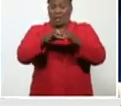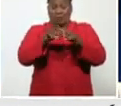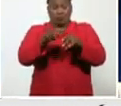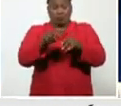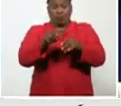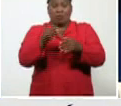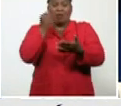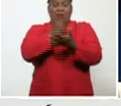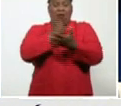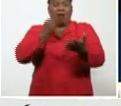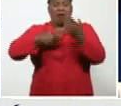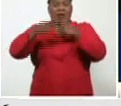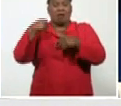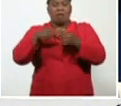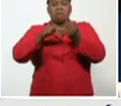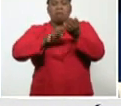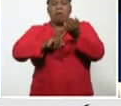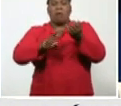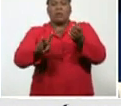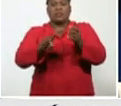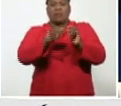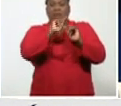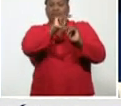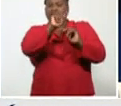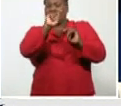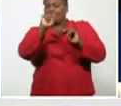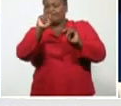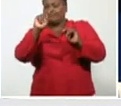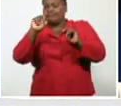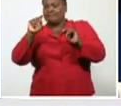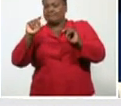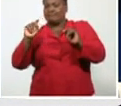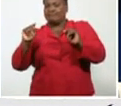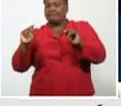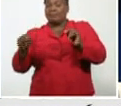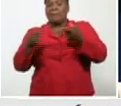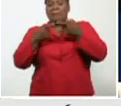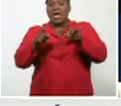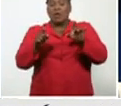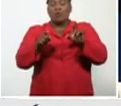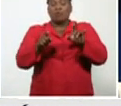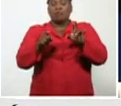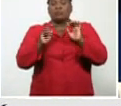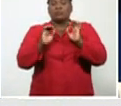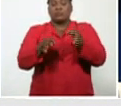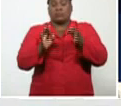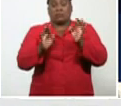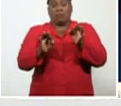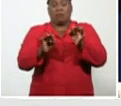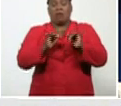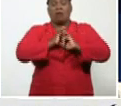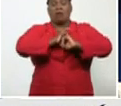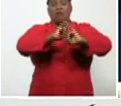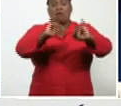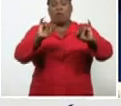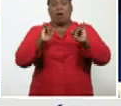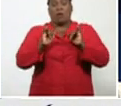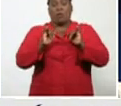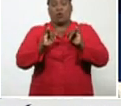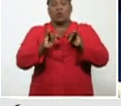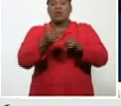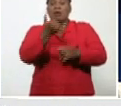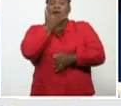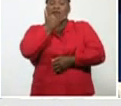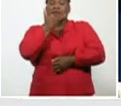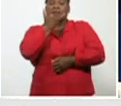el día de ayer por provincia, pero siempre resaltamos que por tasa de incidencia